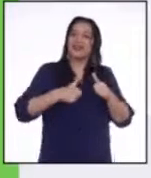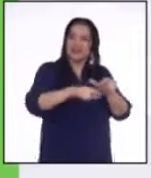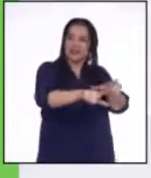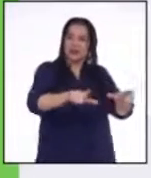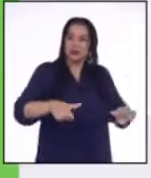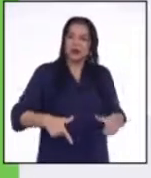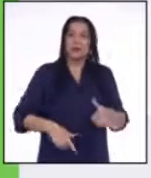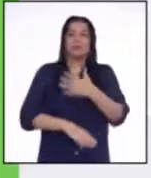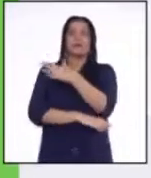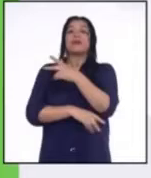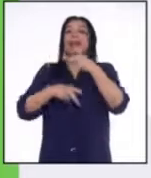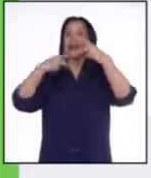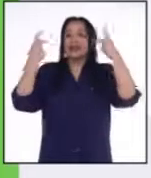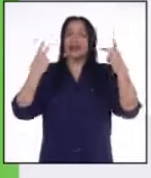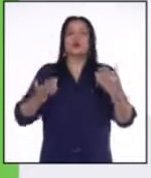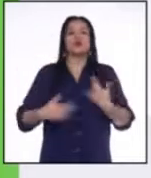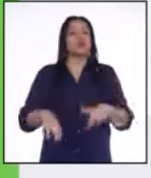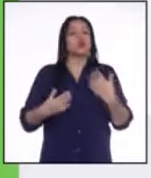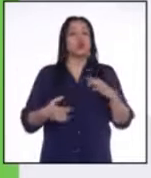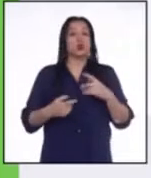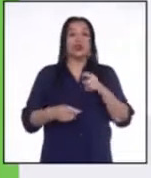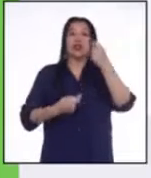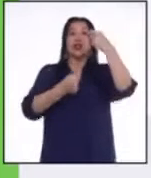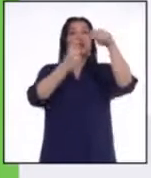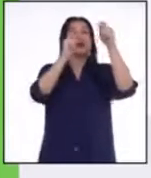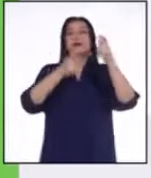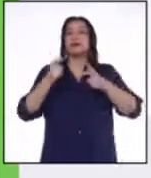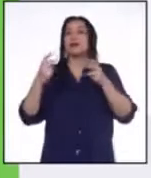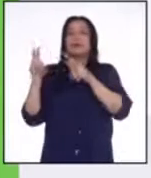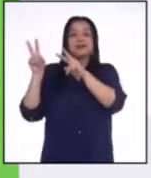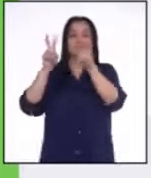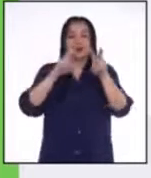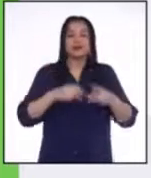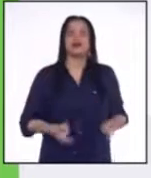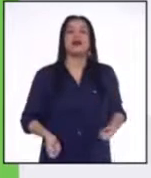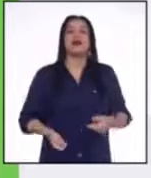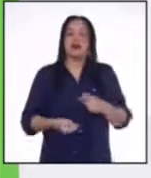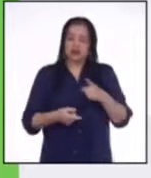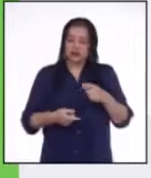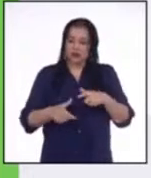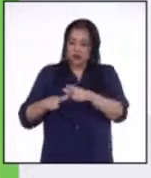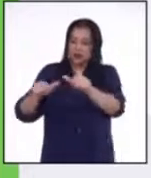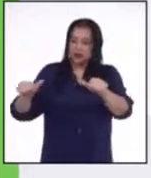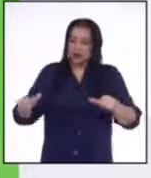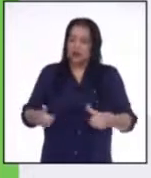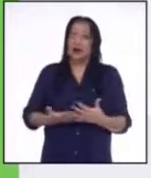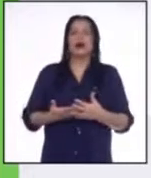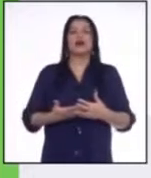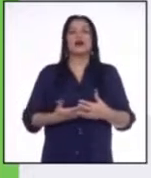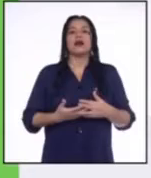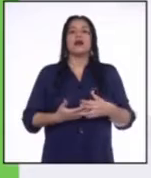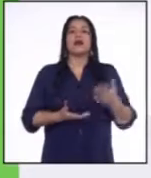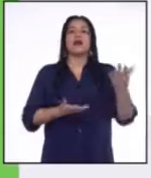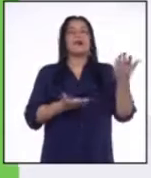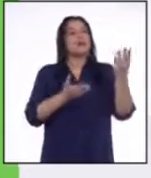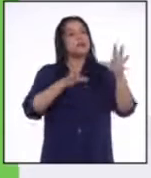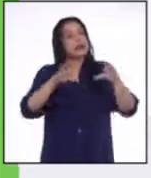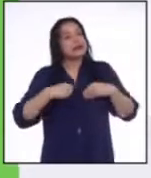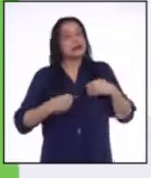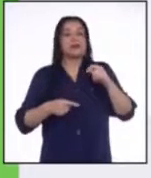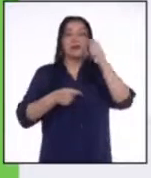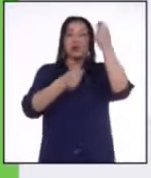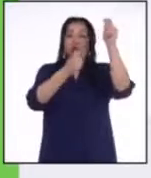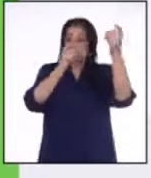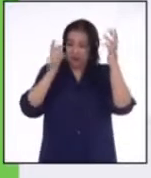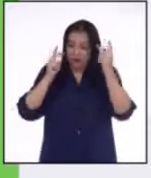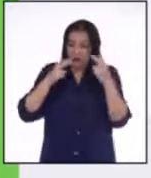Quito cuenta con un punto clave para el turismo. Sin haber sido planificado de esta manera, nuestro centro de rescate recibe a turistas y dentro de